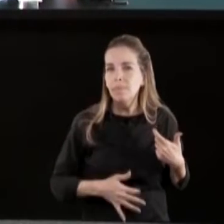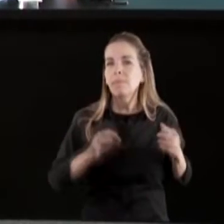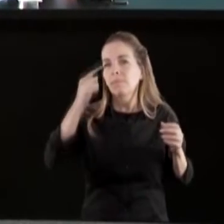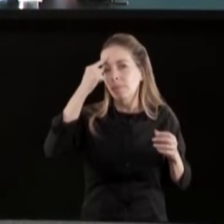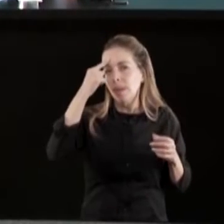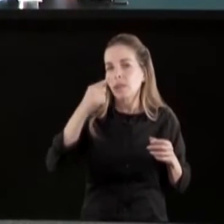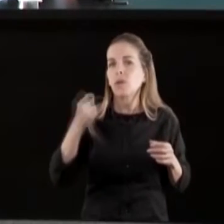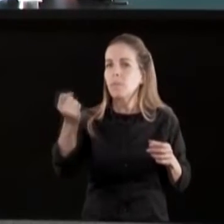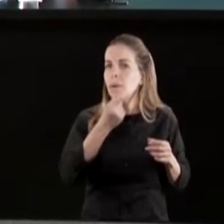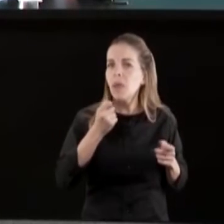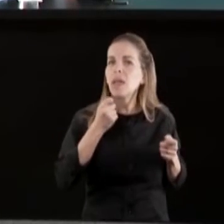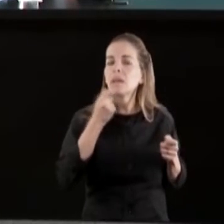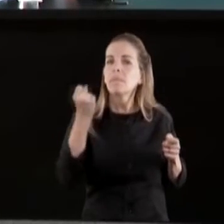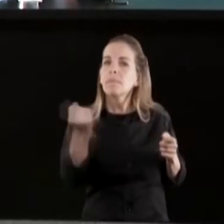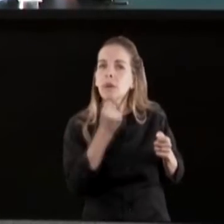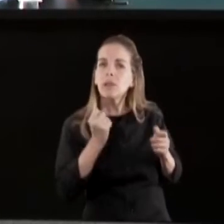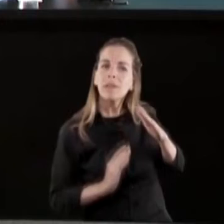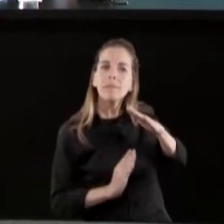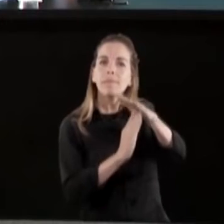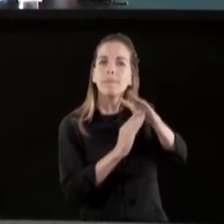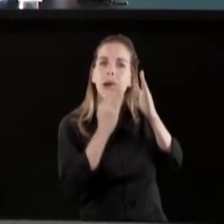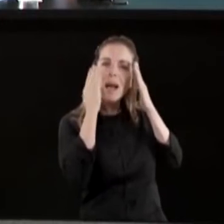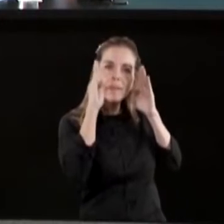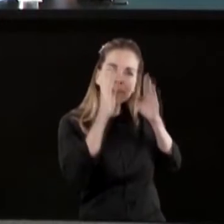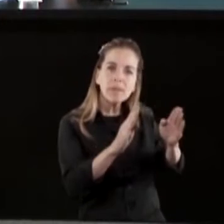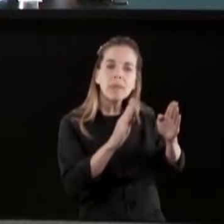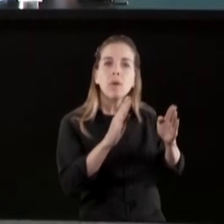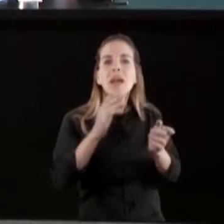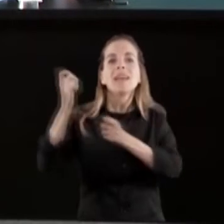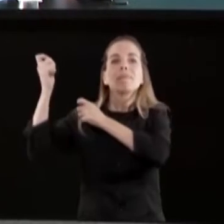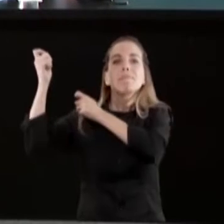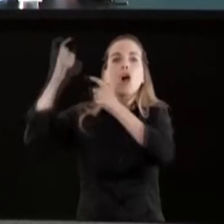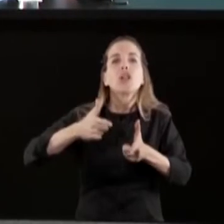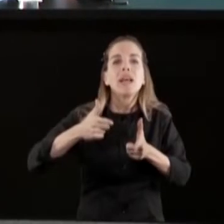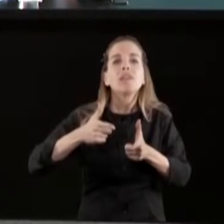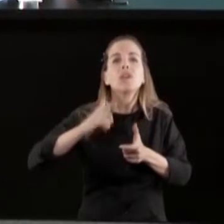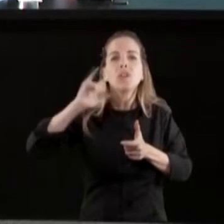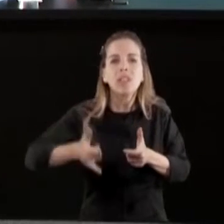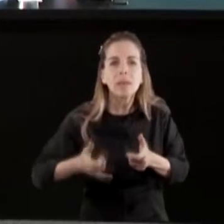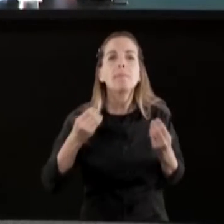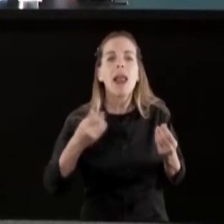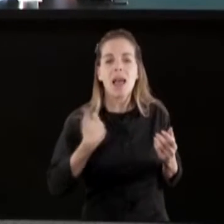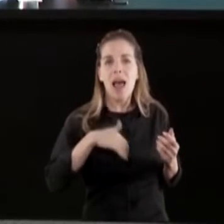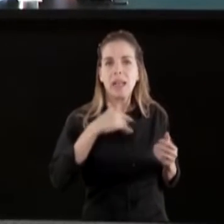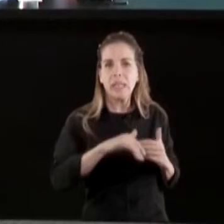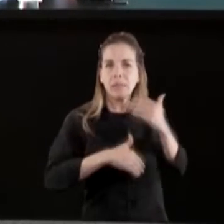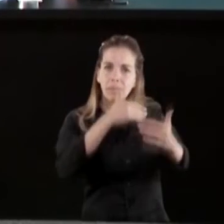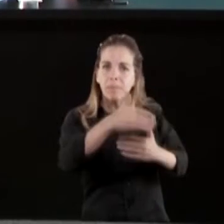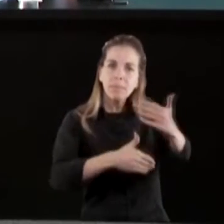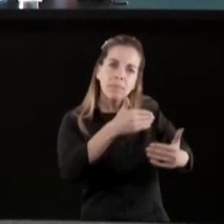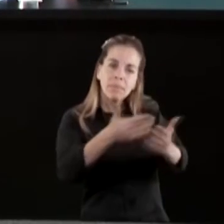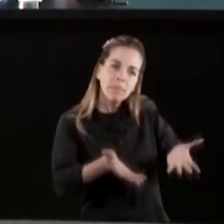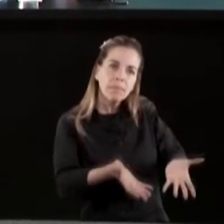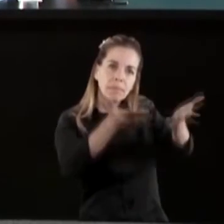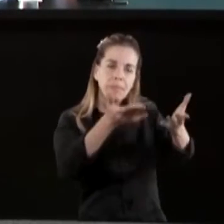a seguir priorizando todo lo que tiene que ver la importación para que la Argentina siga en este sendero de desarrollo y